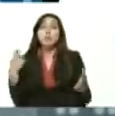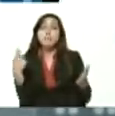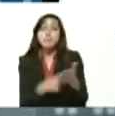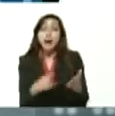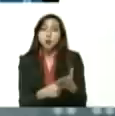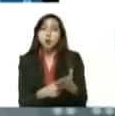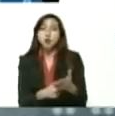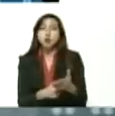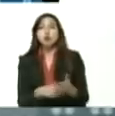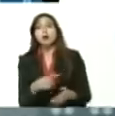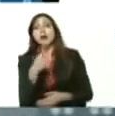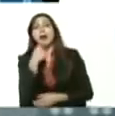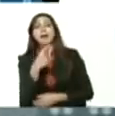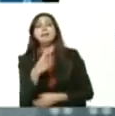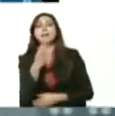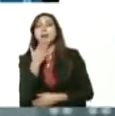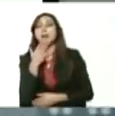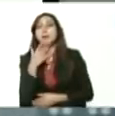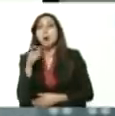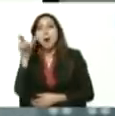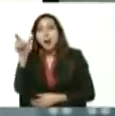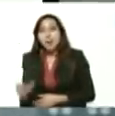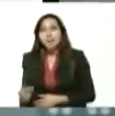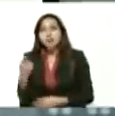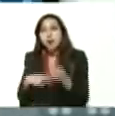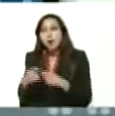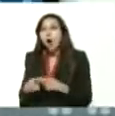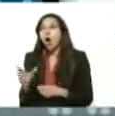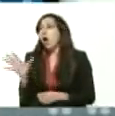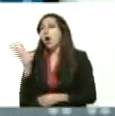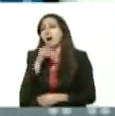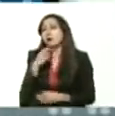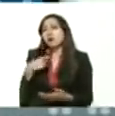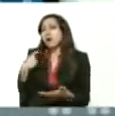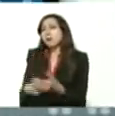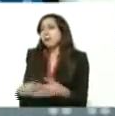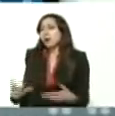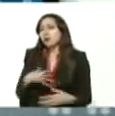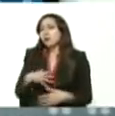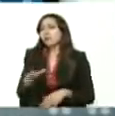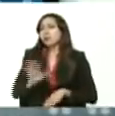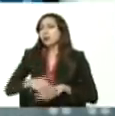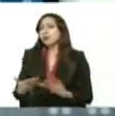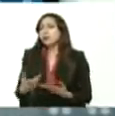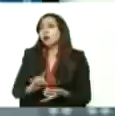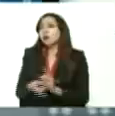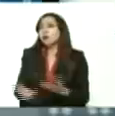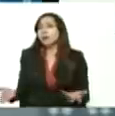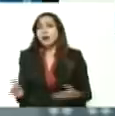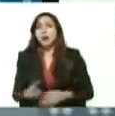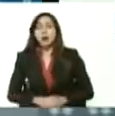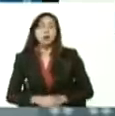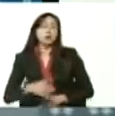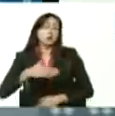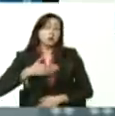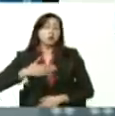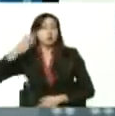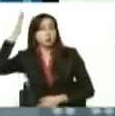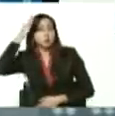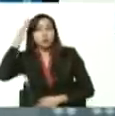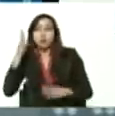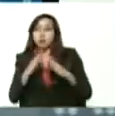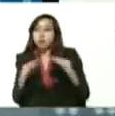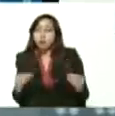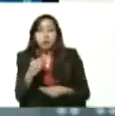no es que le van a decir en la caja no tenemos vuelto. Ah, yo me lo sé todo, yo lo sé todo lo que